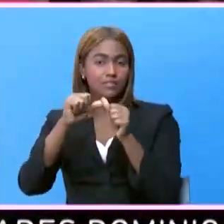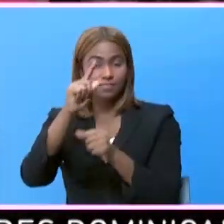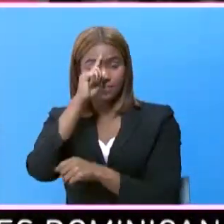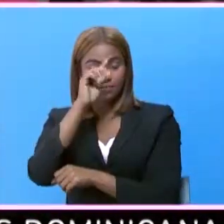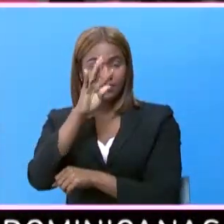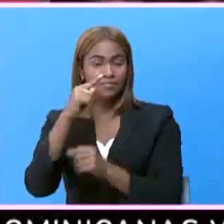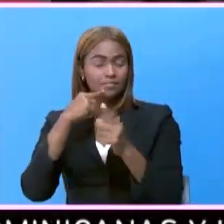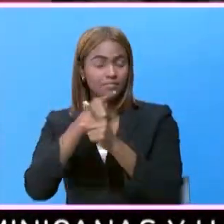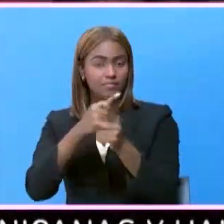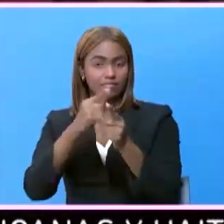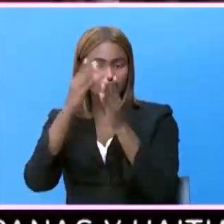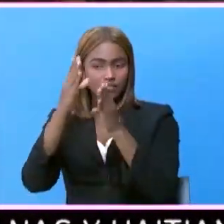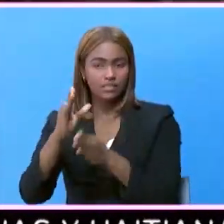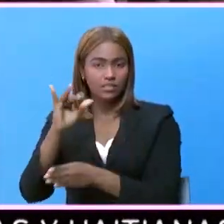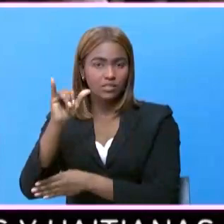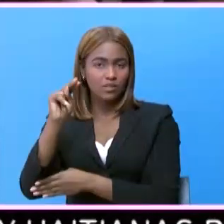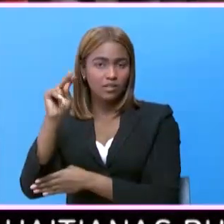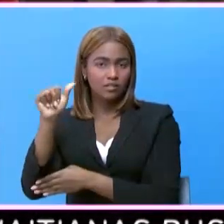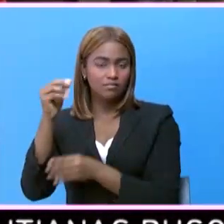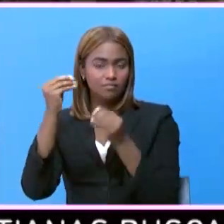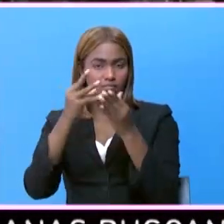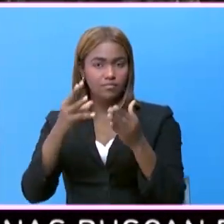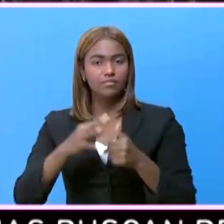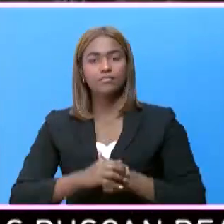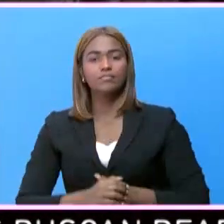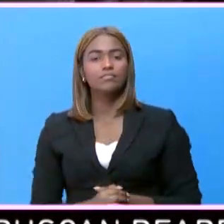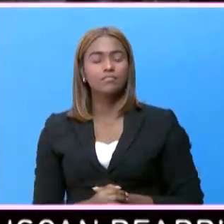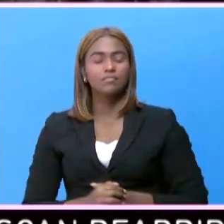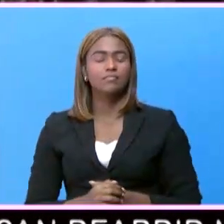4RD Noticias, Joan Navaes.